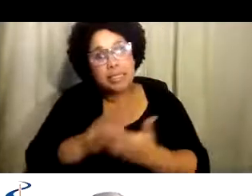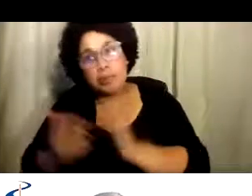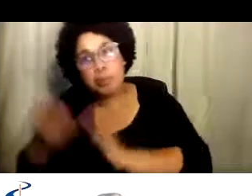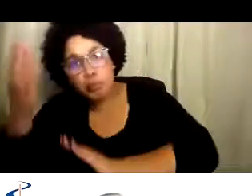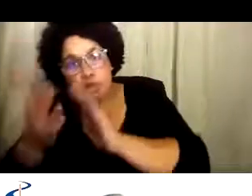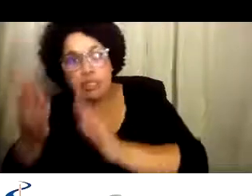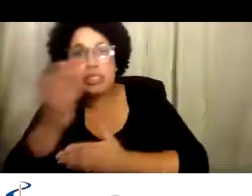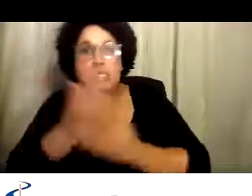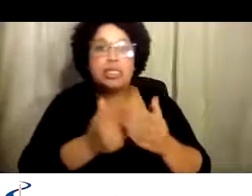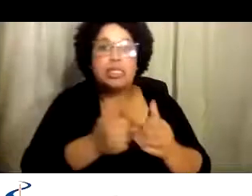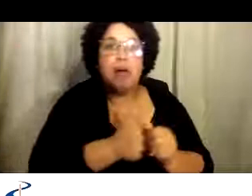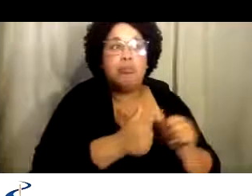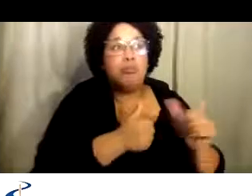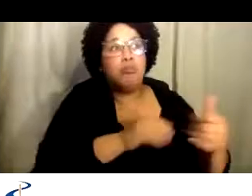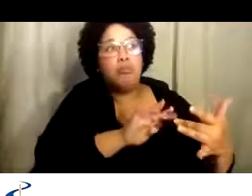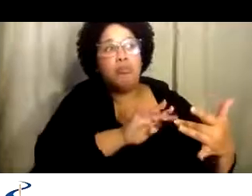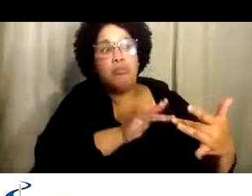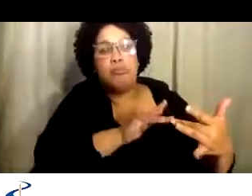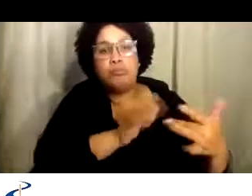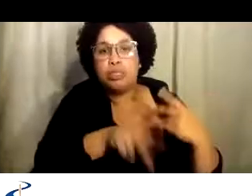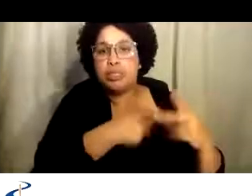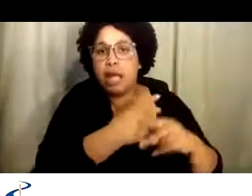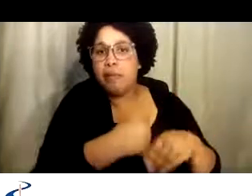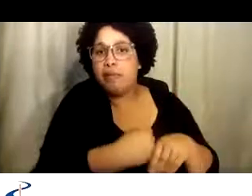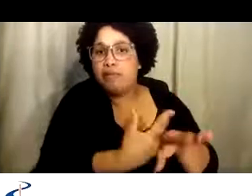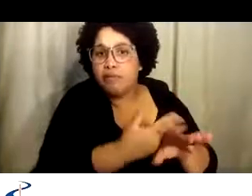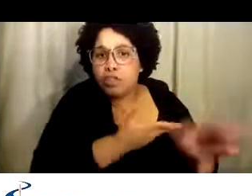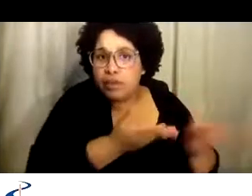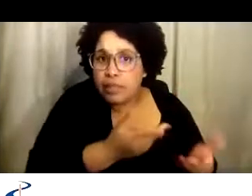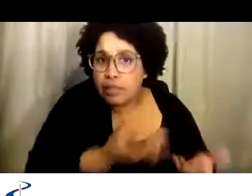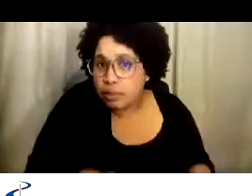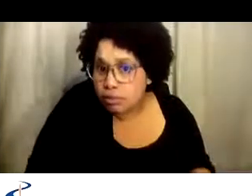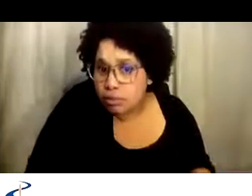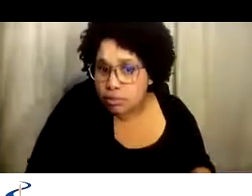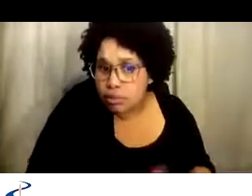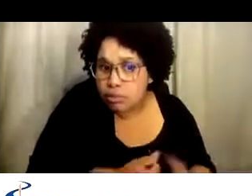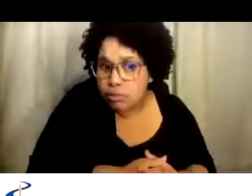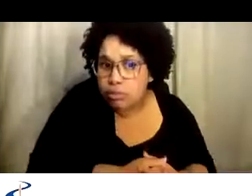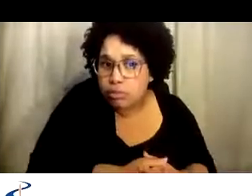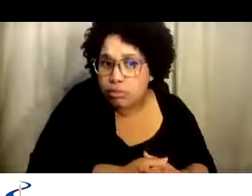Quiere una combinación de servicios remotas y en persona.